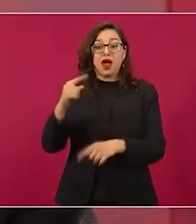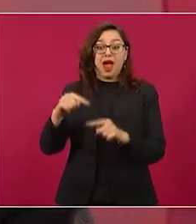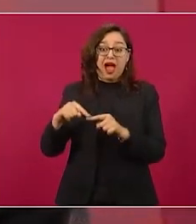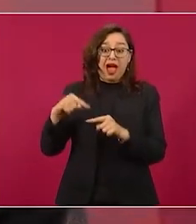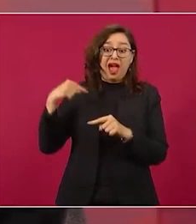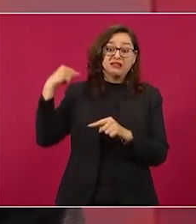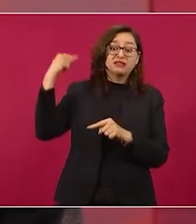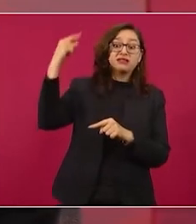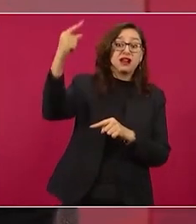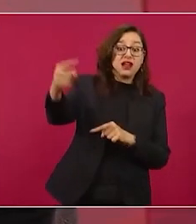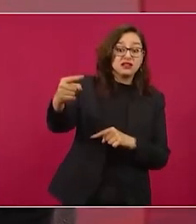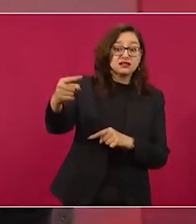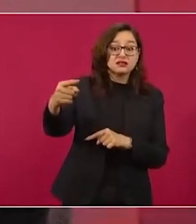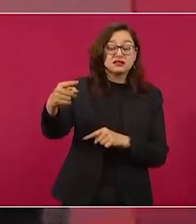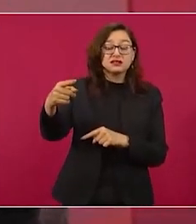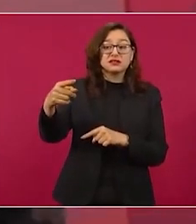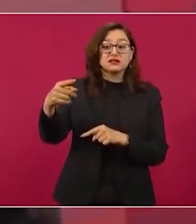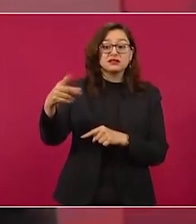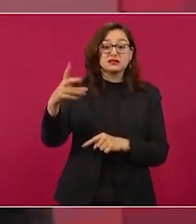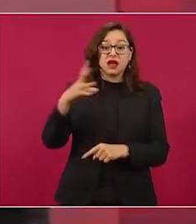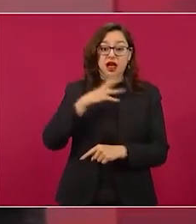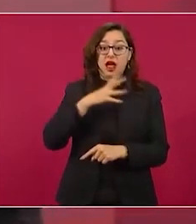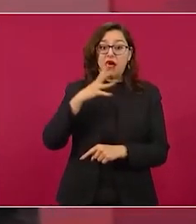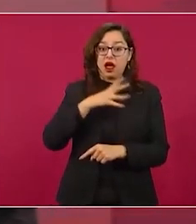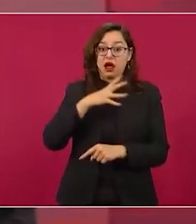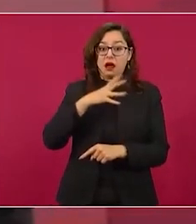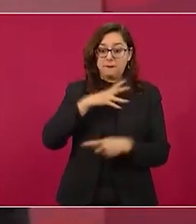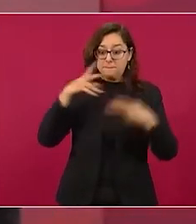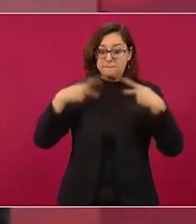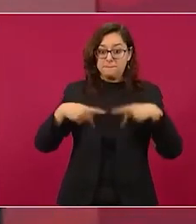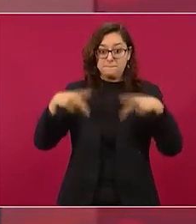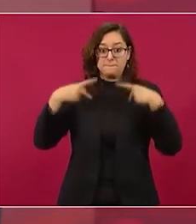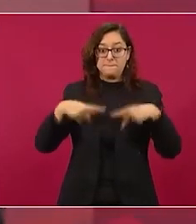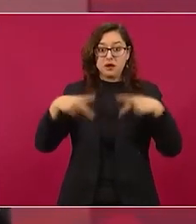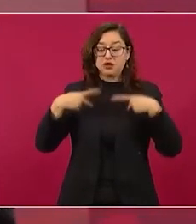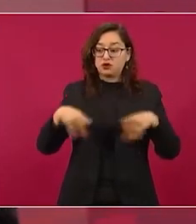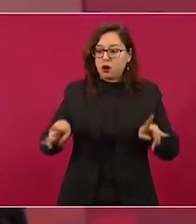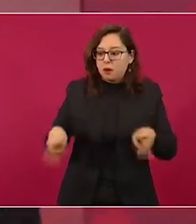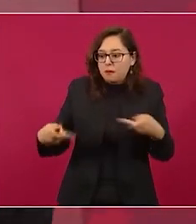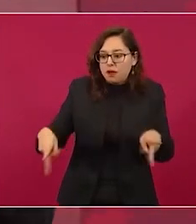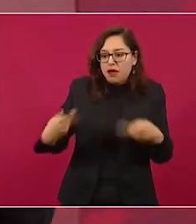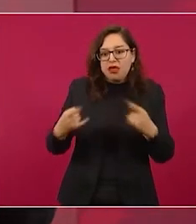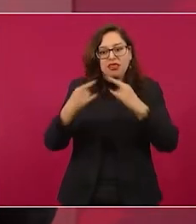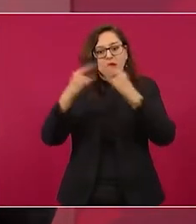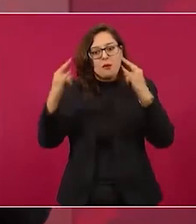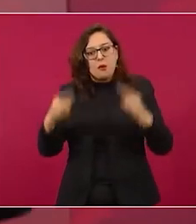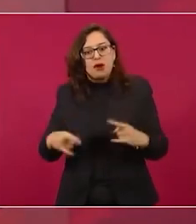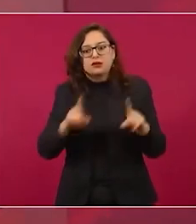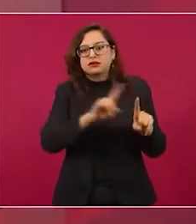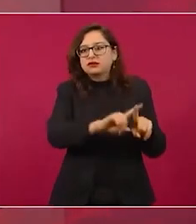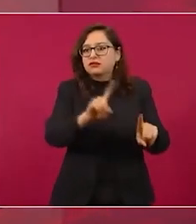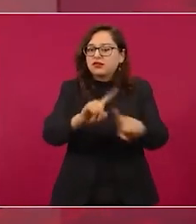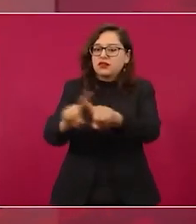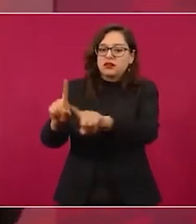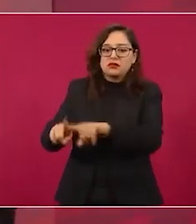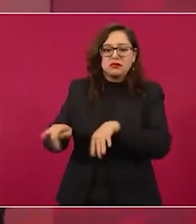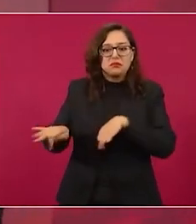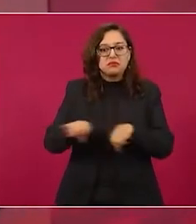de comerciantes y